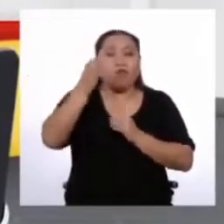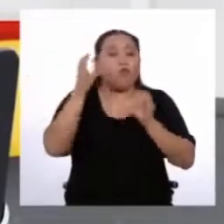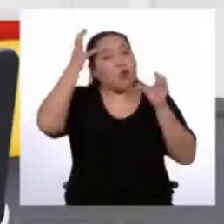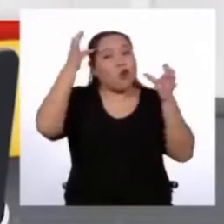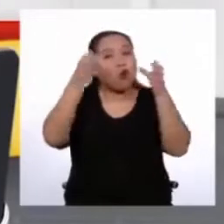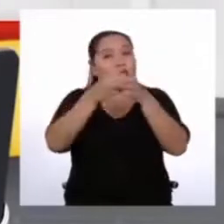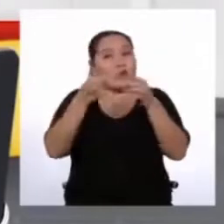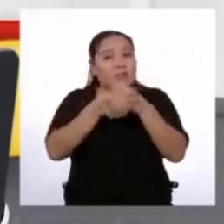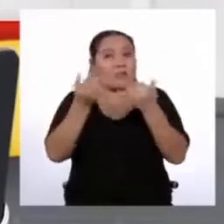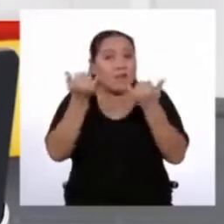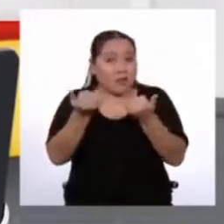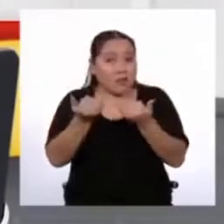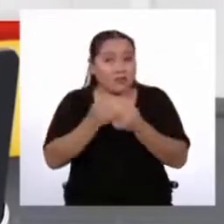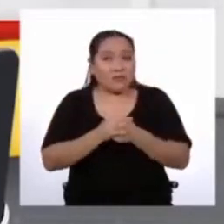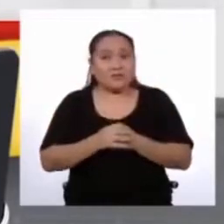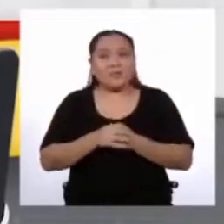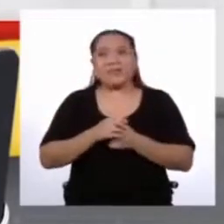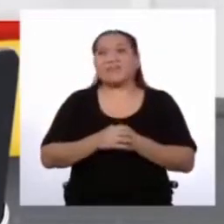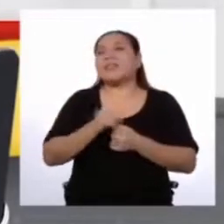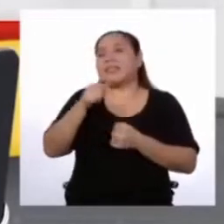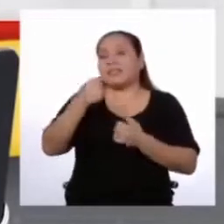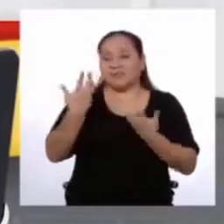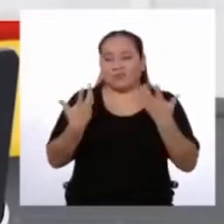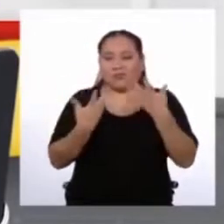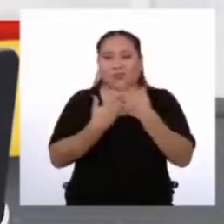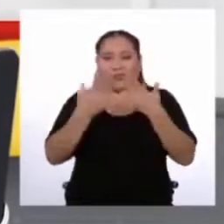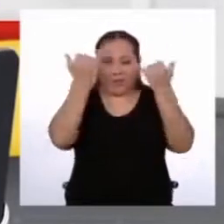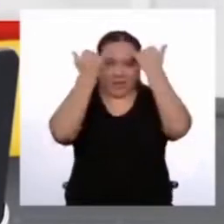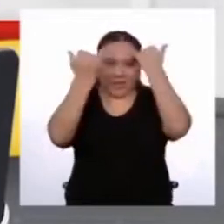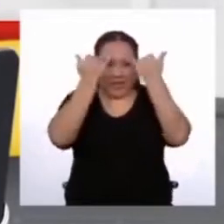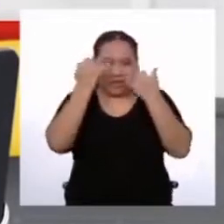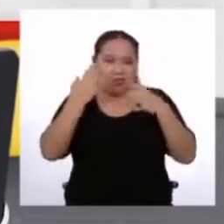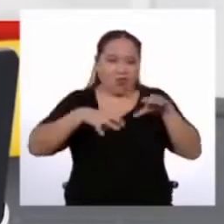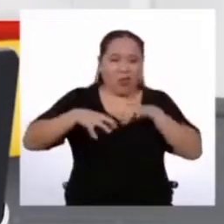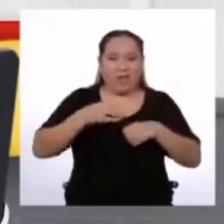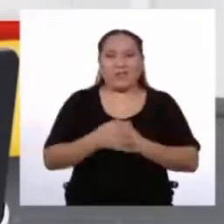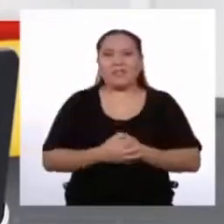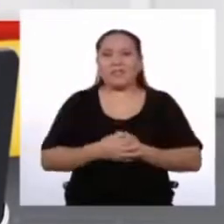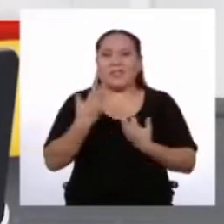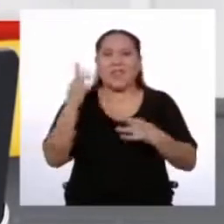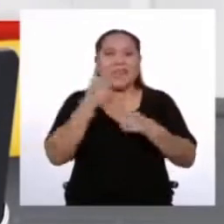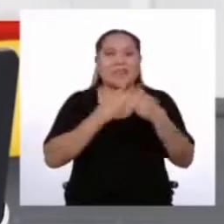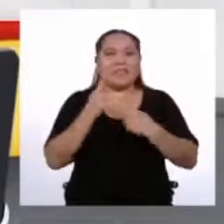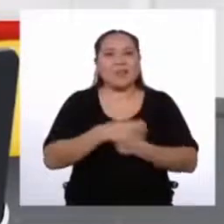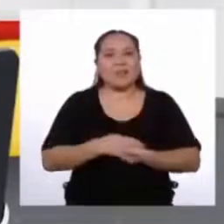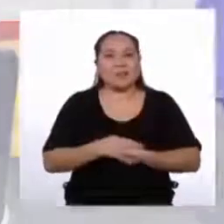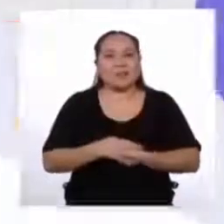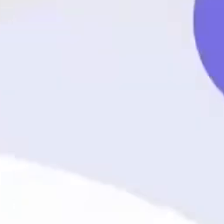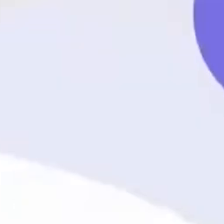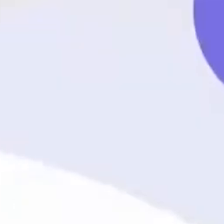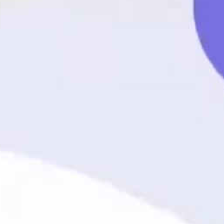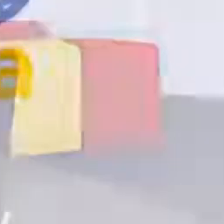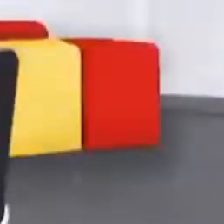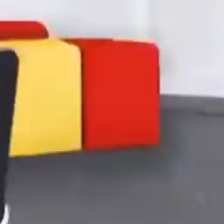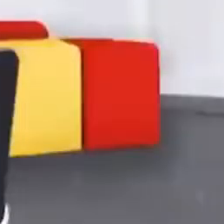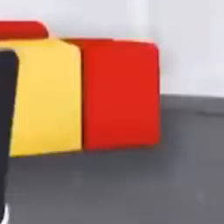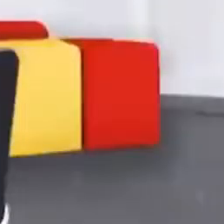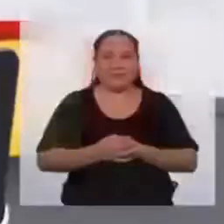seamos congresistas coherentes Ya regresamos A ver, título, título